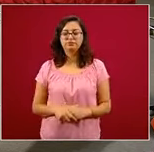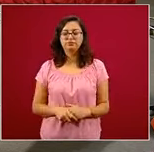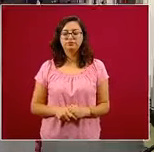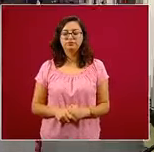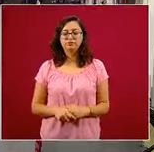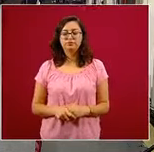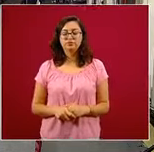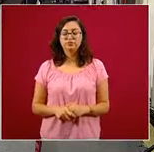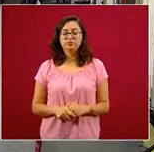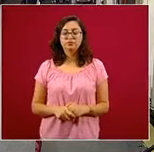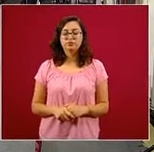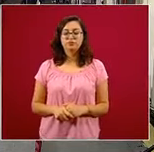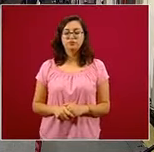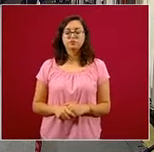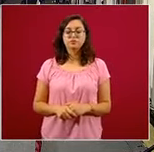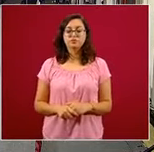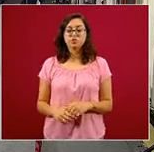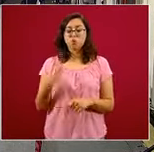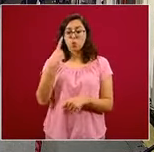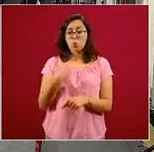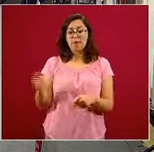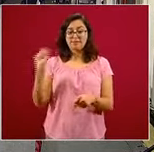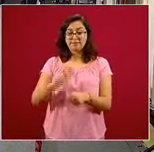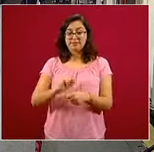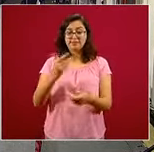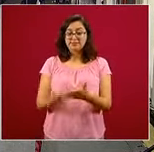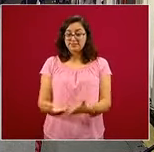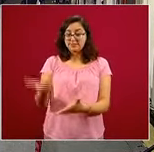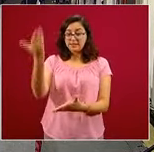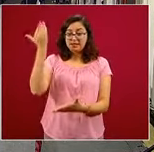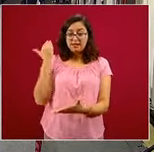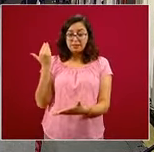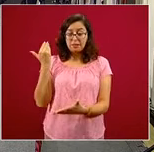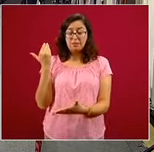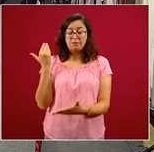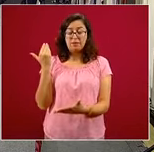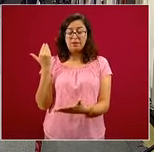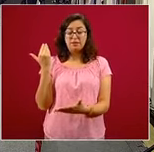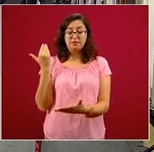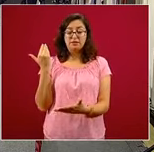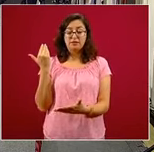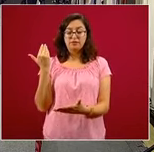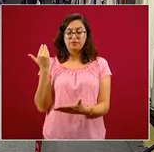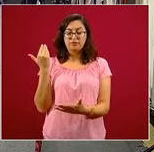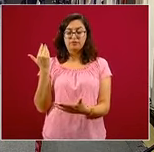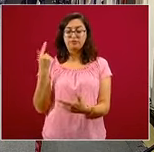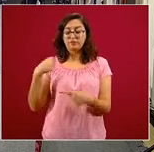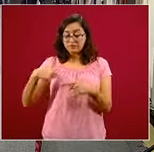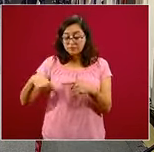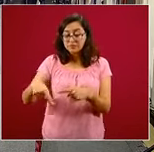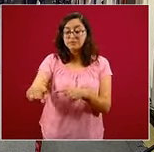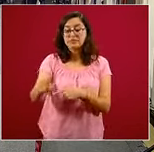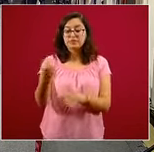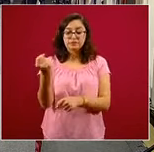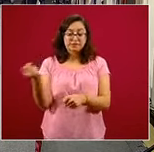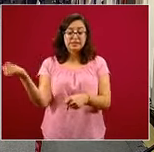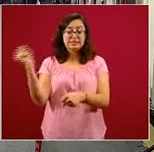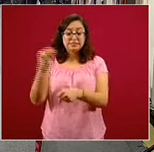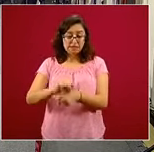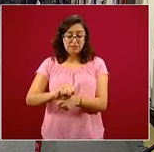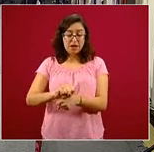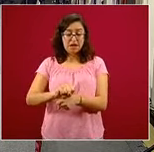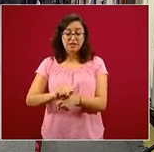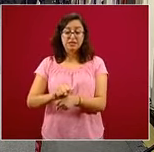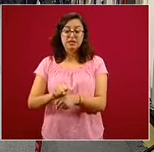De los reportes de la semana pasada y de esta semana, hemos visto